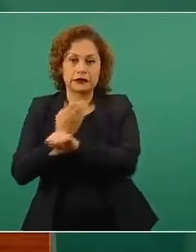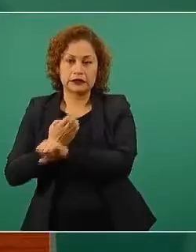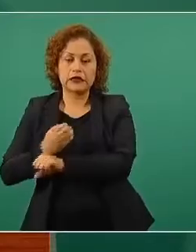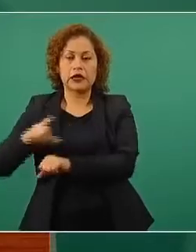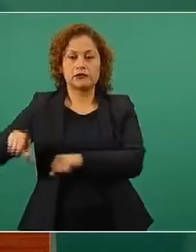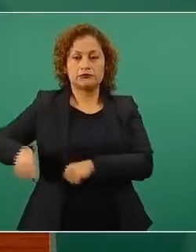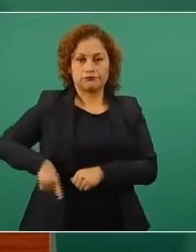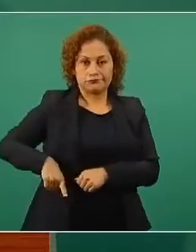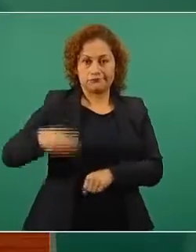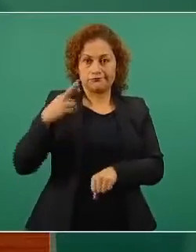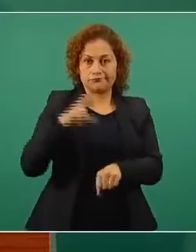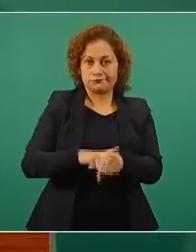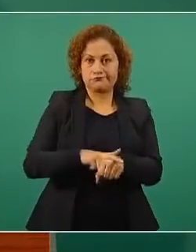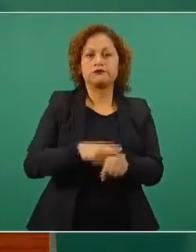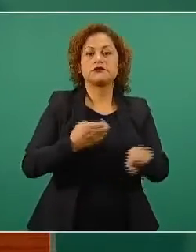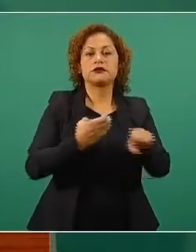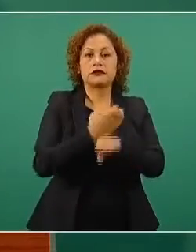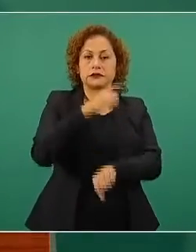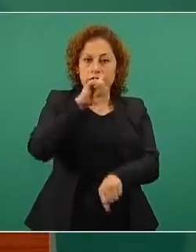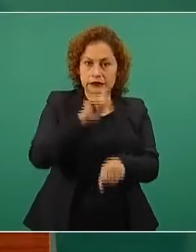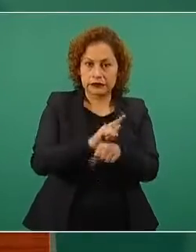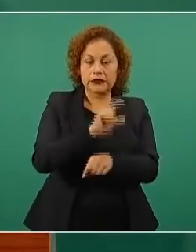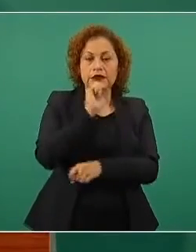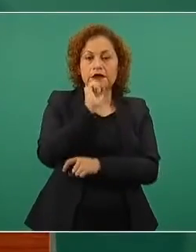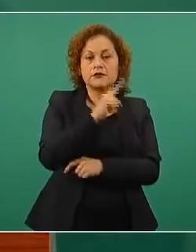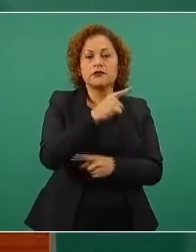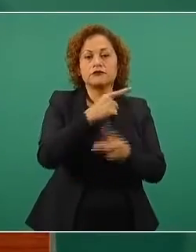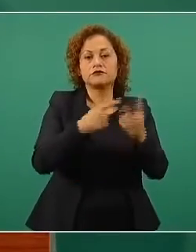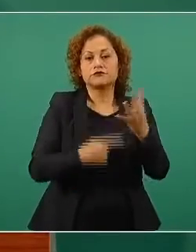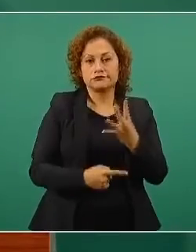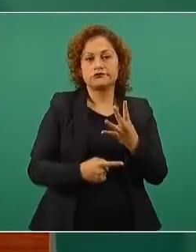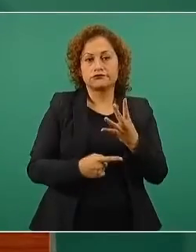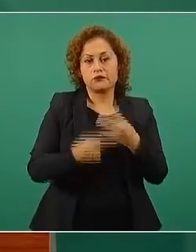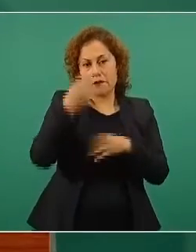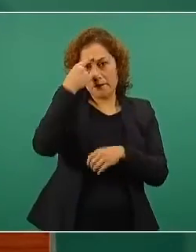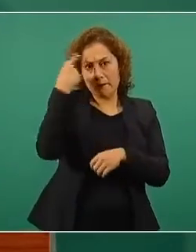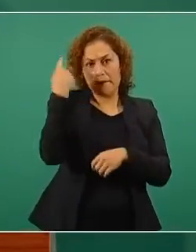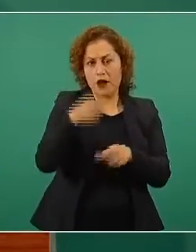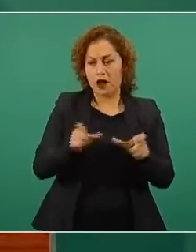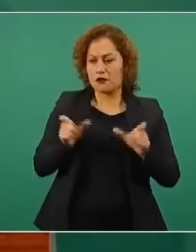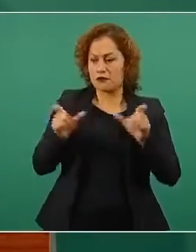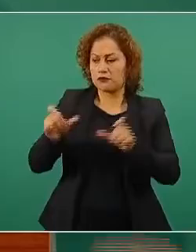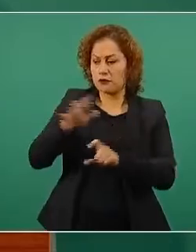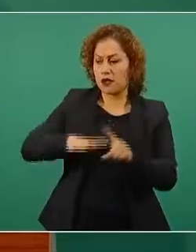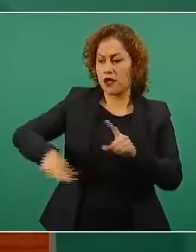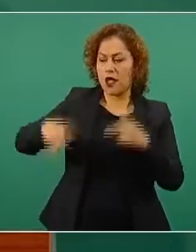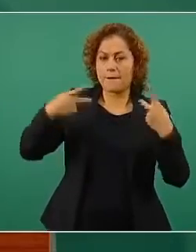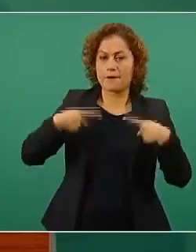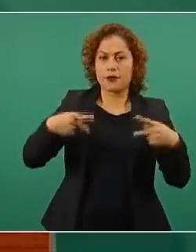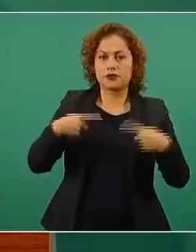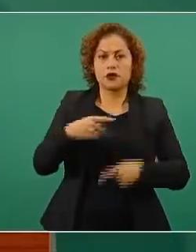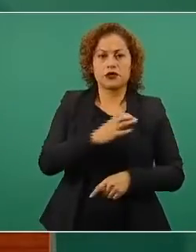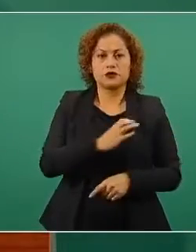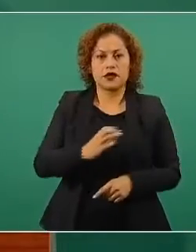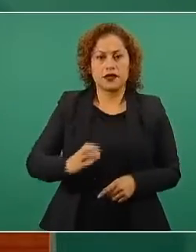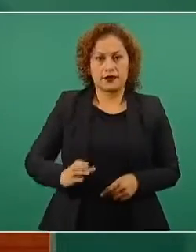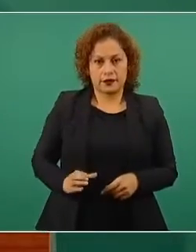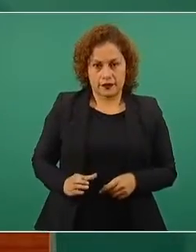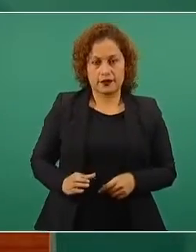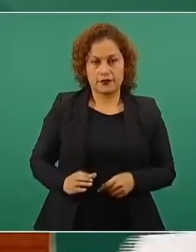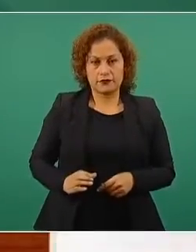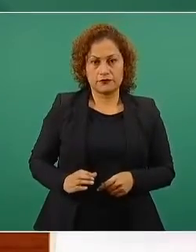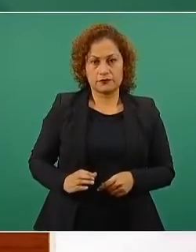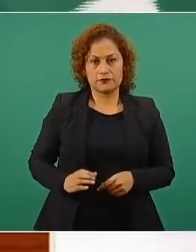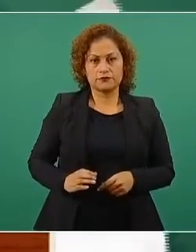proteger a quienes aspiran a un puesto de elección popular. Lo haremos hasta la